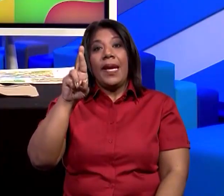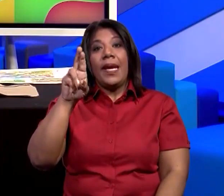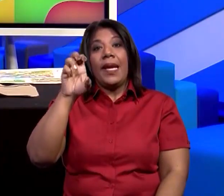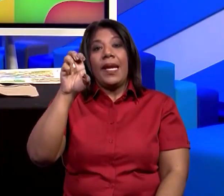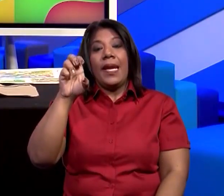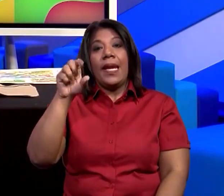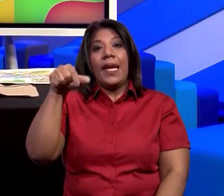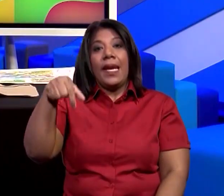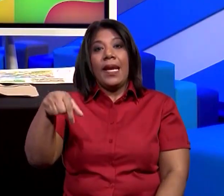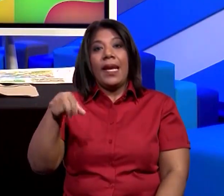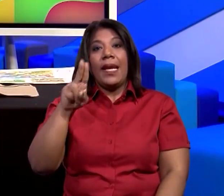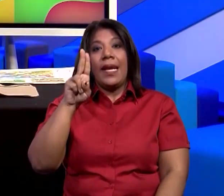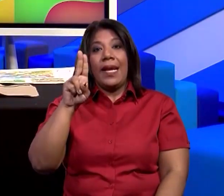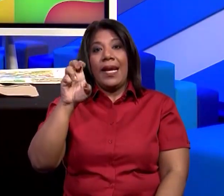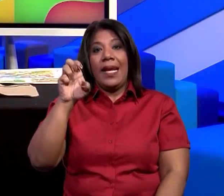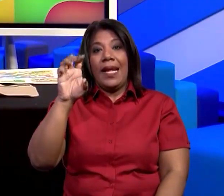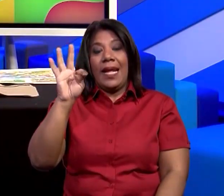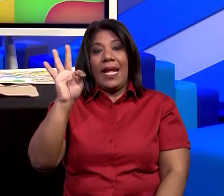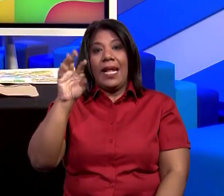los nombres de los ríos.